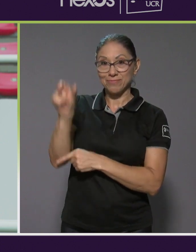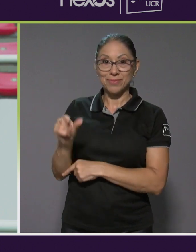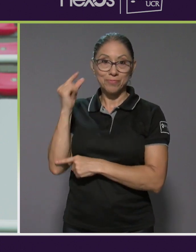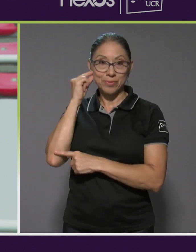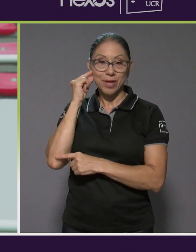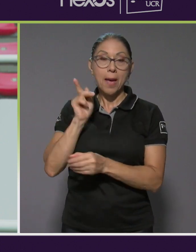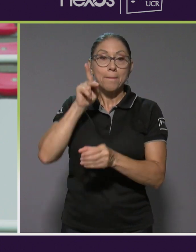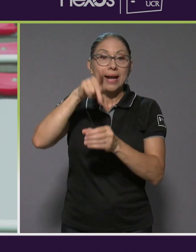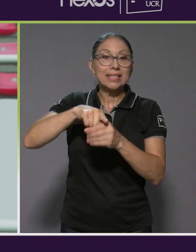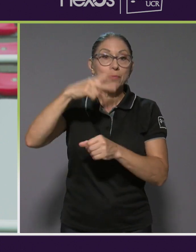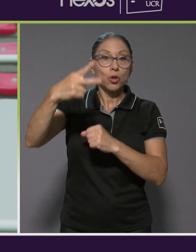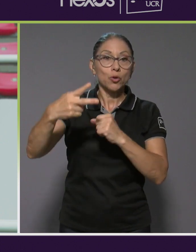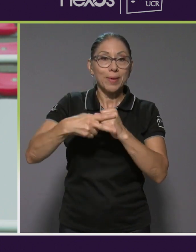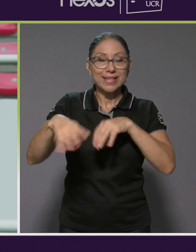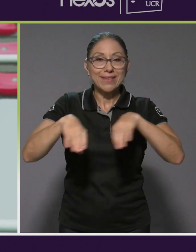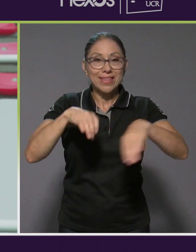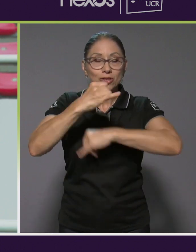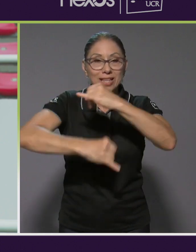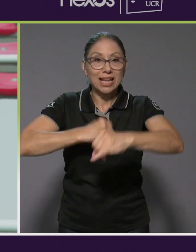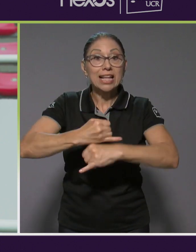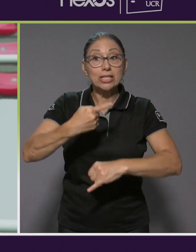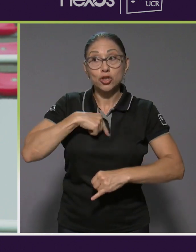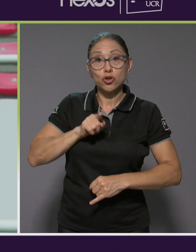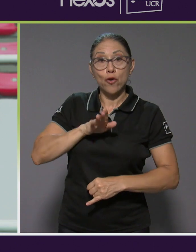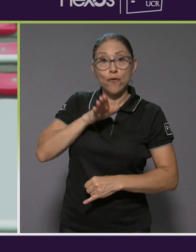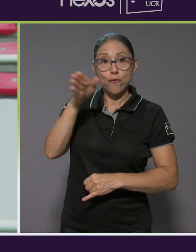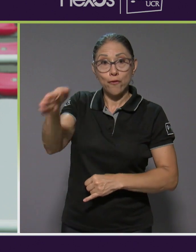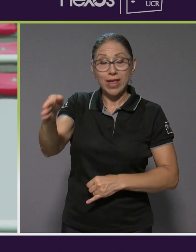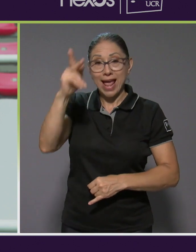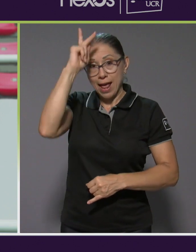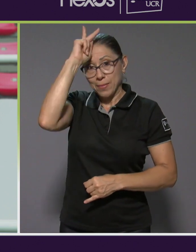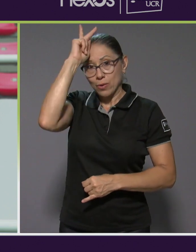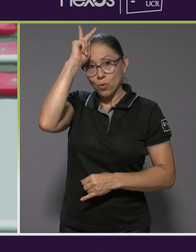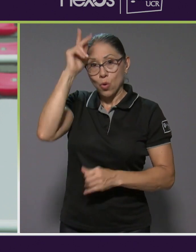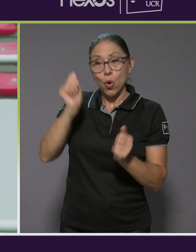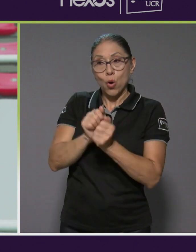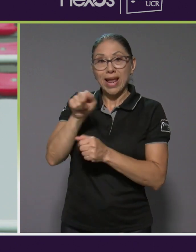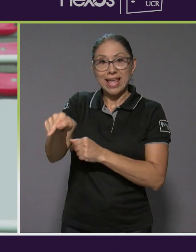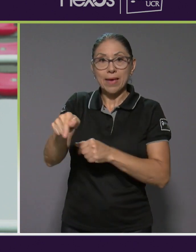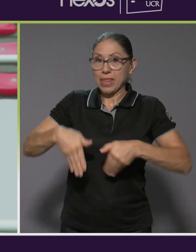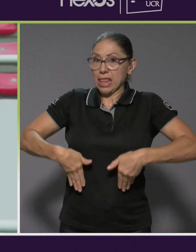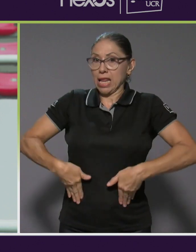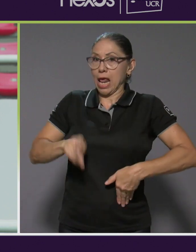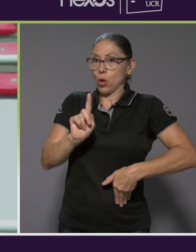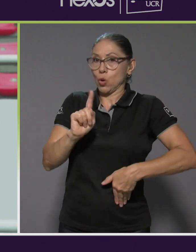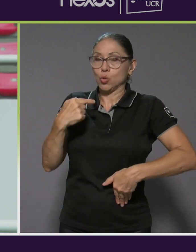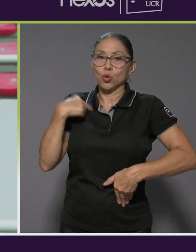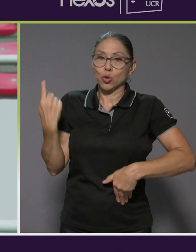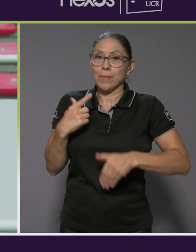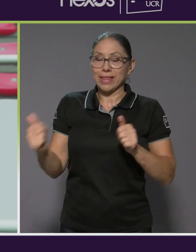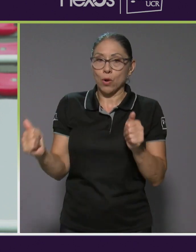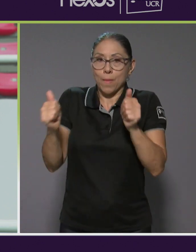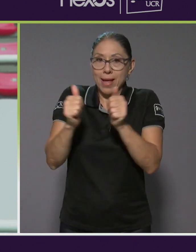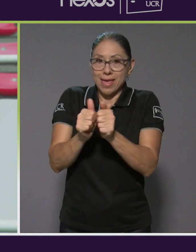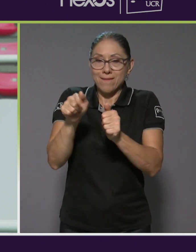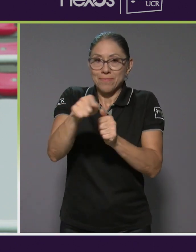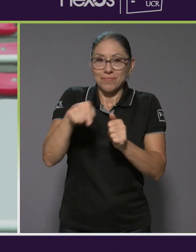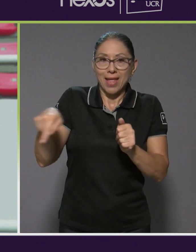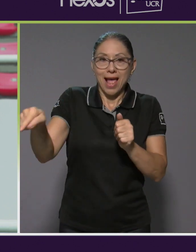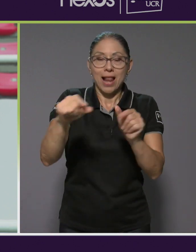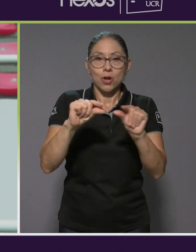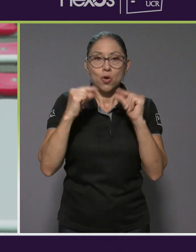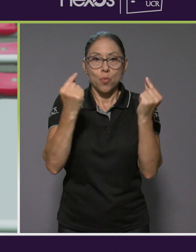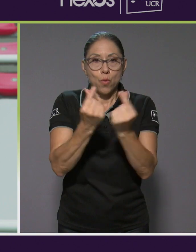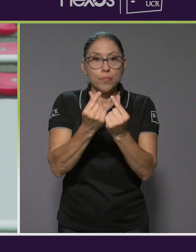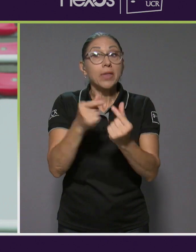internacionales. Yo estuve con ella en Lima también, no como entrenador oficial, sino como acompañante de la delegación. Obtuvo muy buenos resultados,